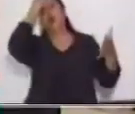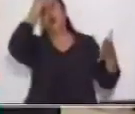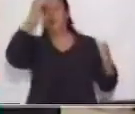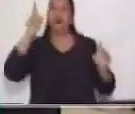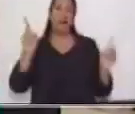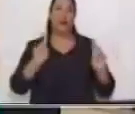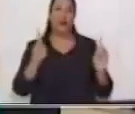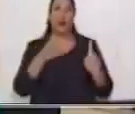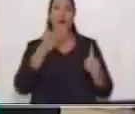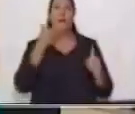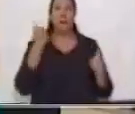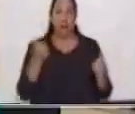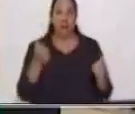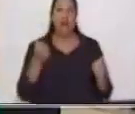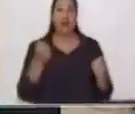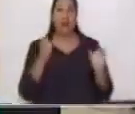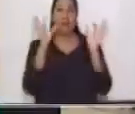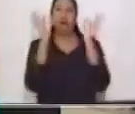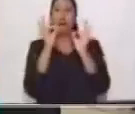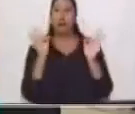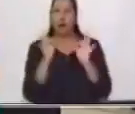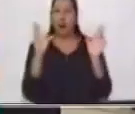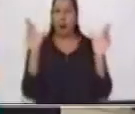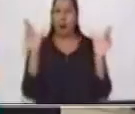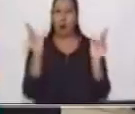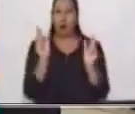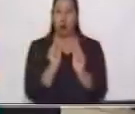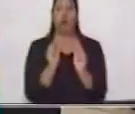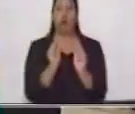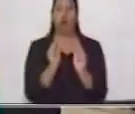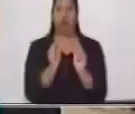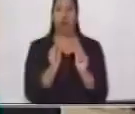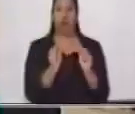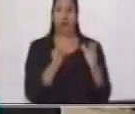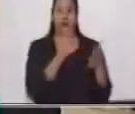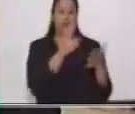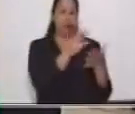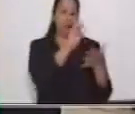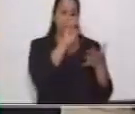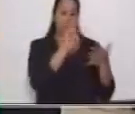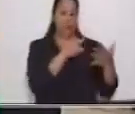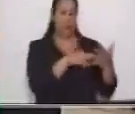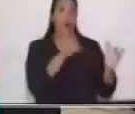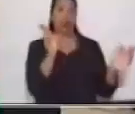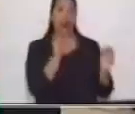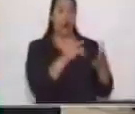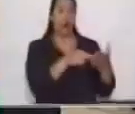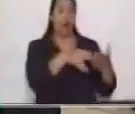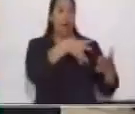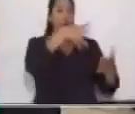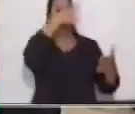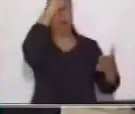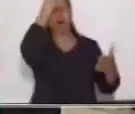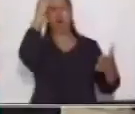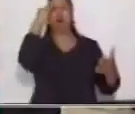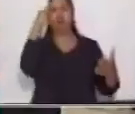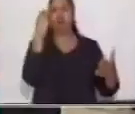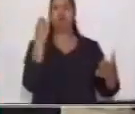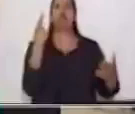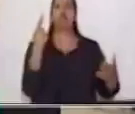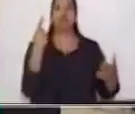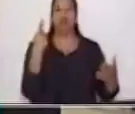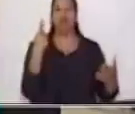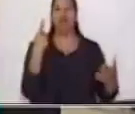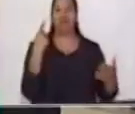para resumir y presentarlo de forma que a tu cerebro los va a atraer y va a lograr recordar ese conocimiento. Esto